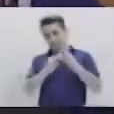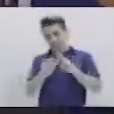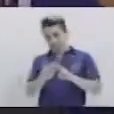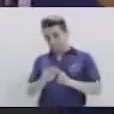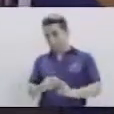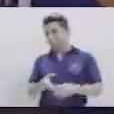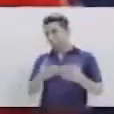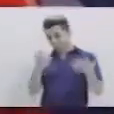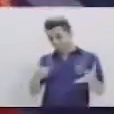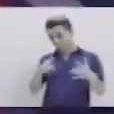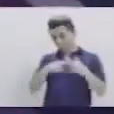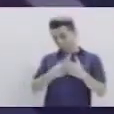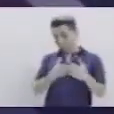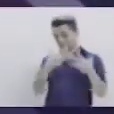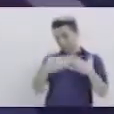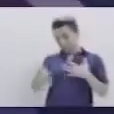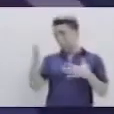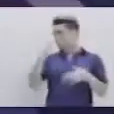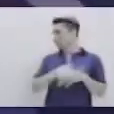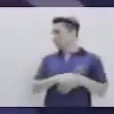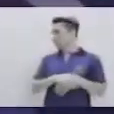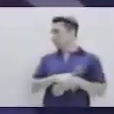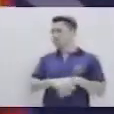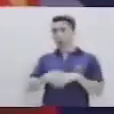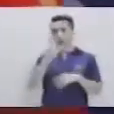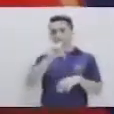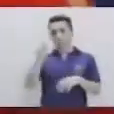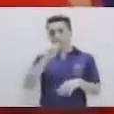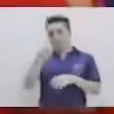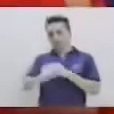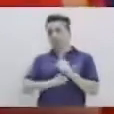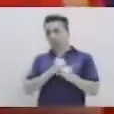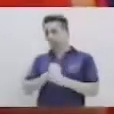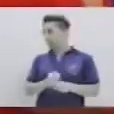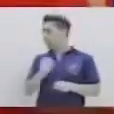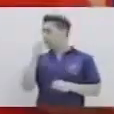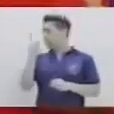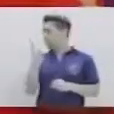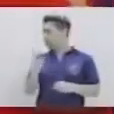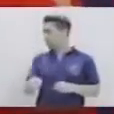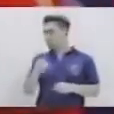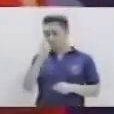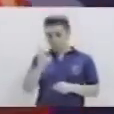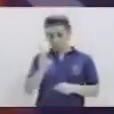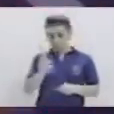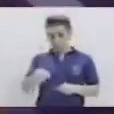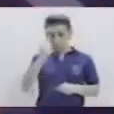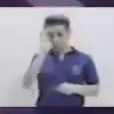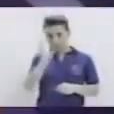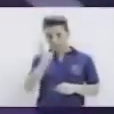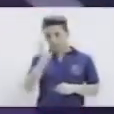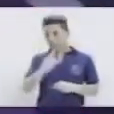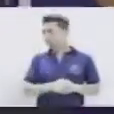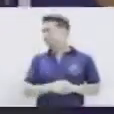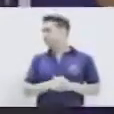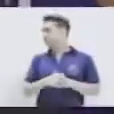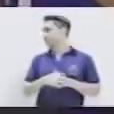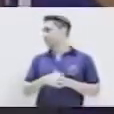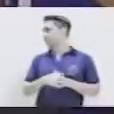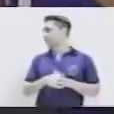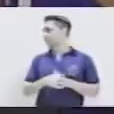Vamos a dar inicio los meses del año. ¿Sí? A la una, a las dos y a las tres.